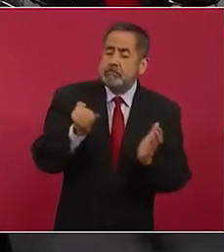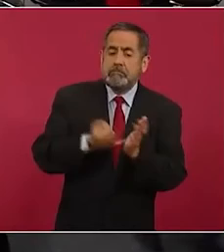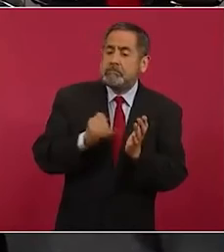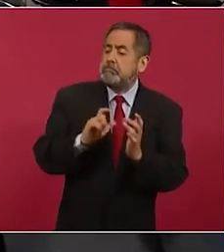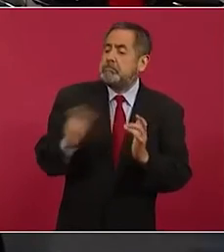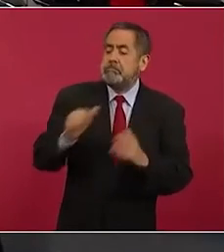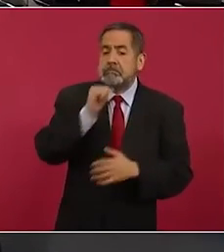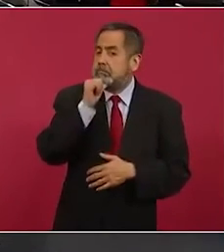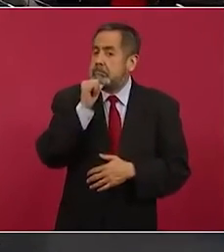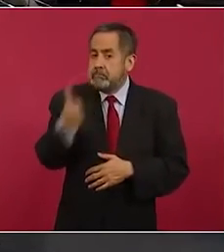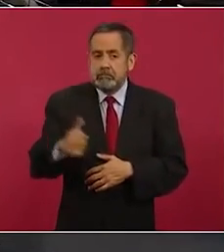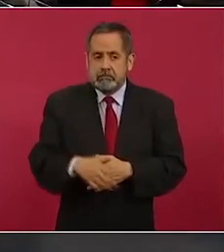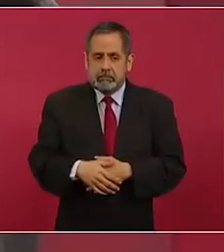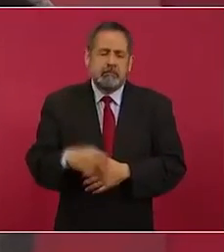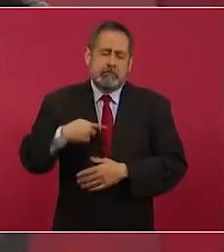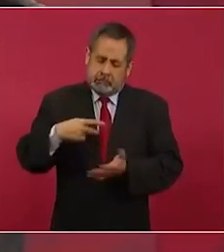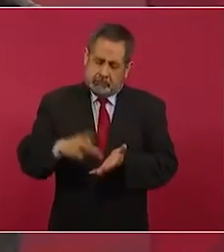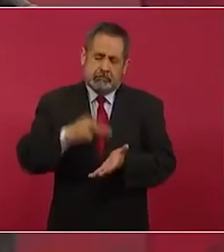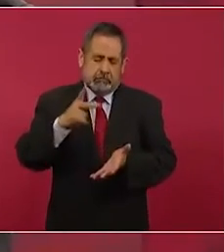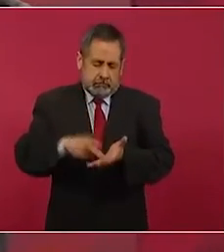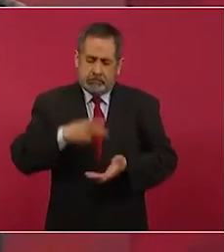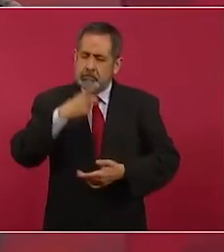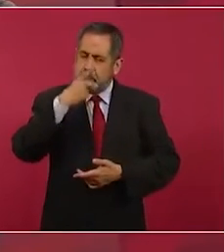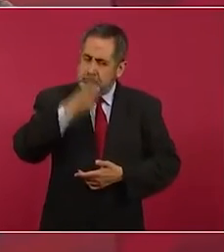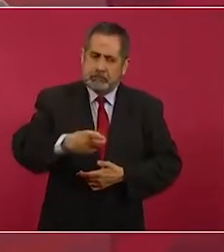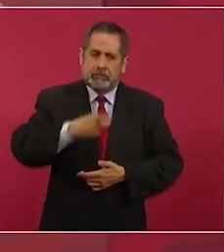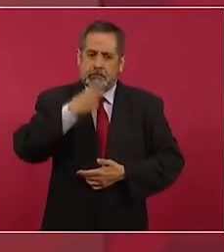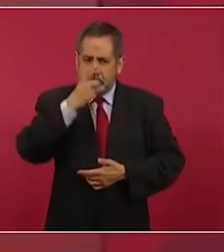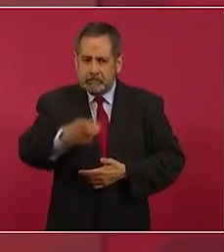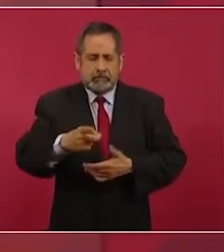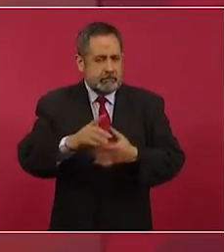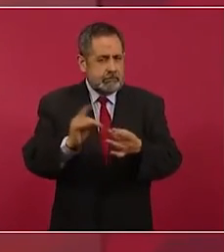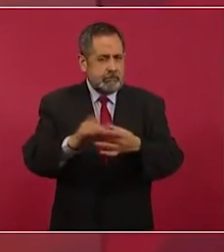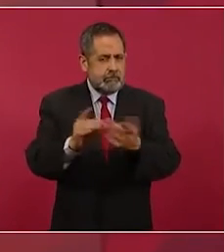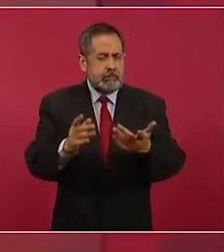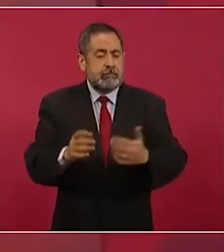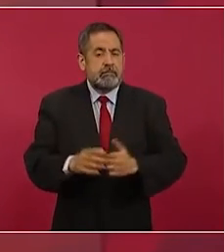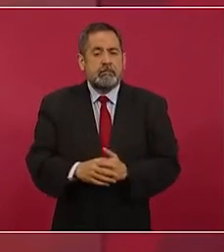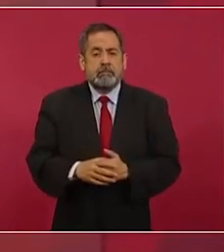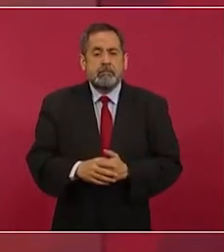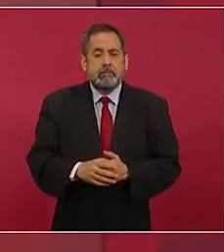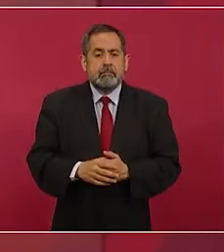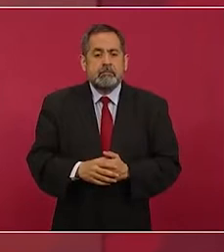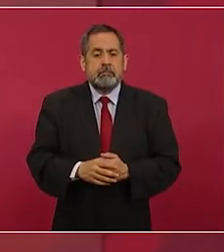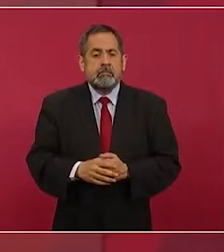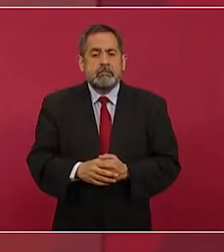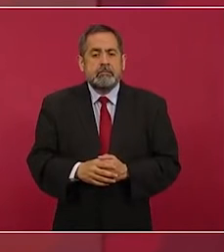Y esto lo repito y lo repito, pero no